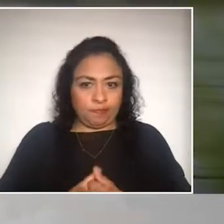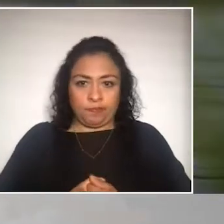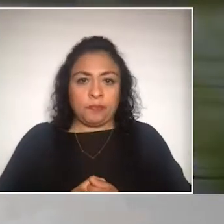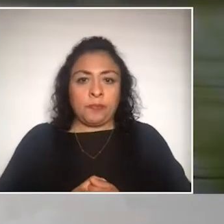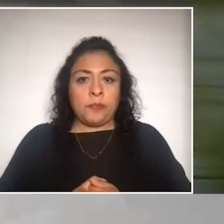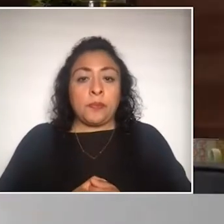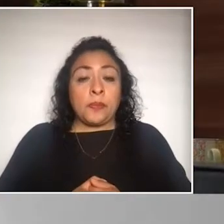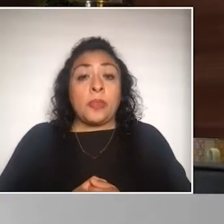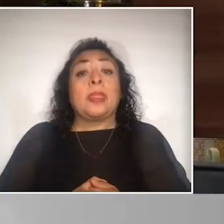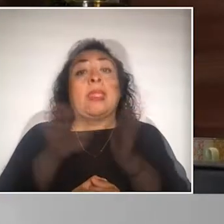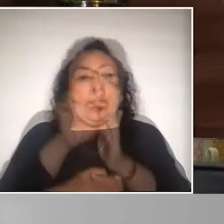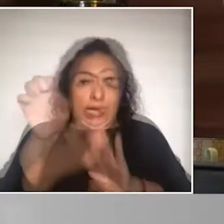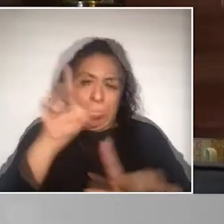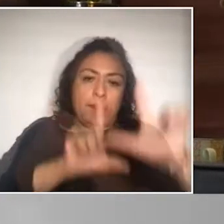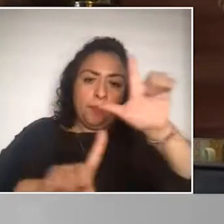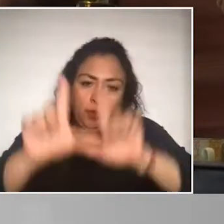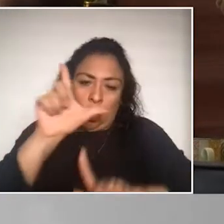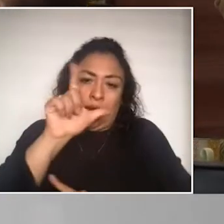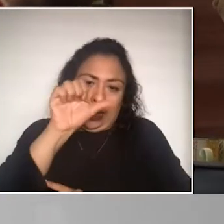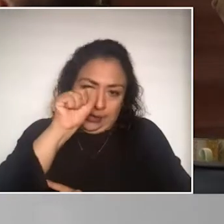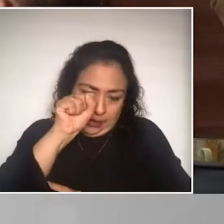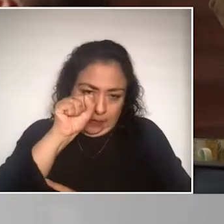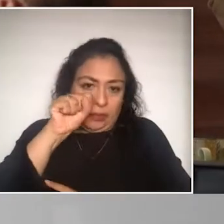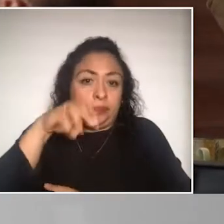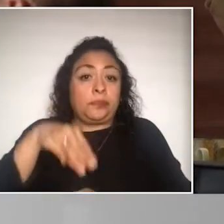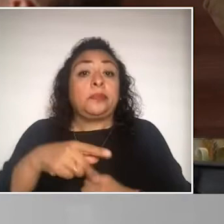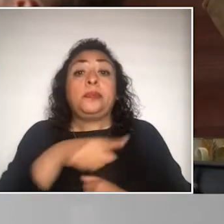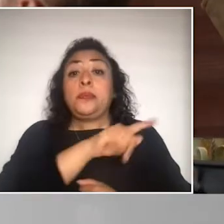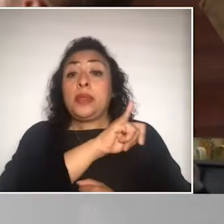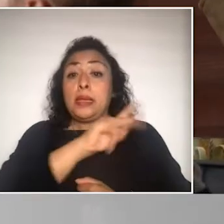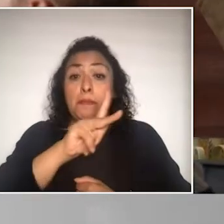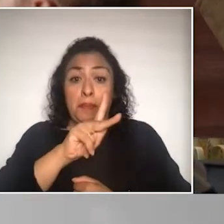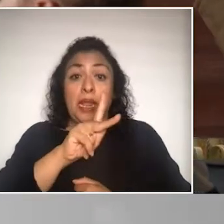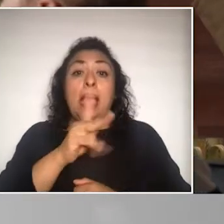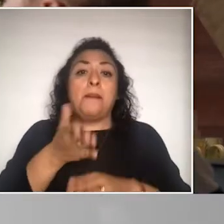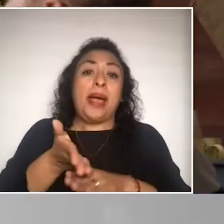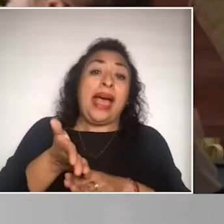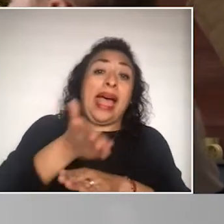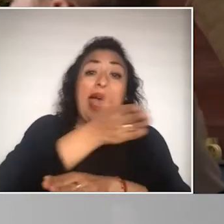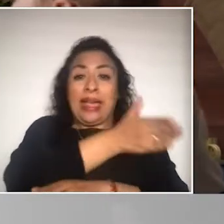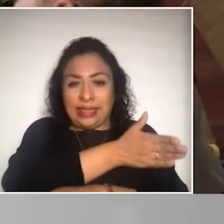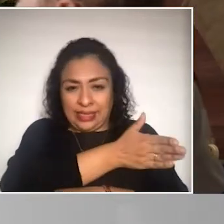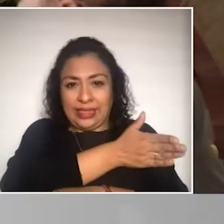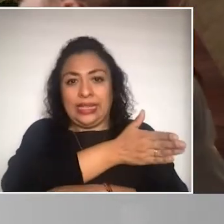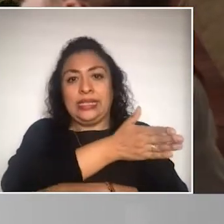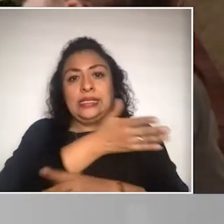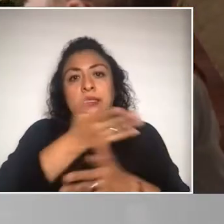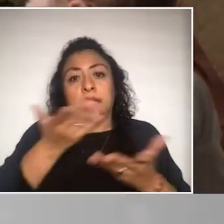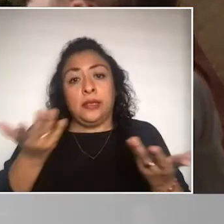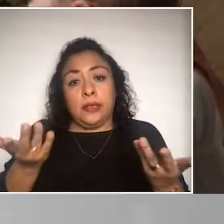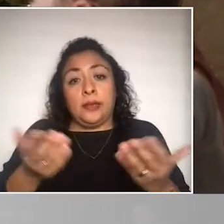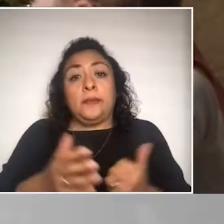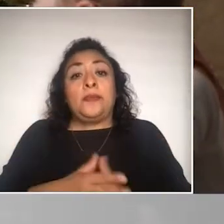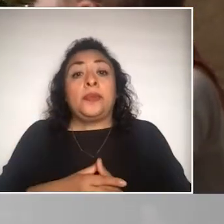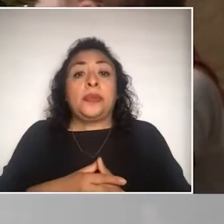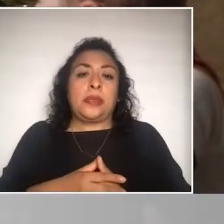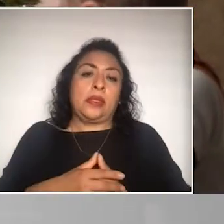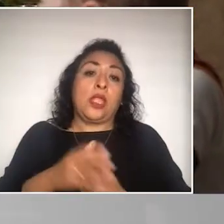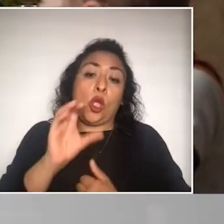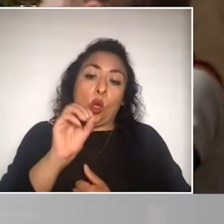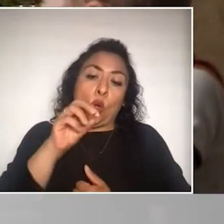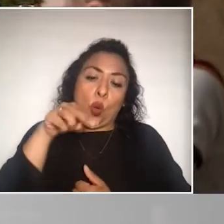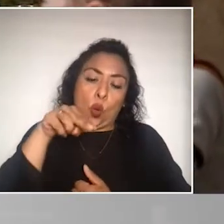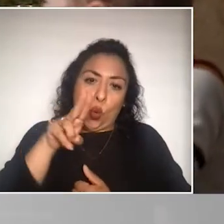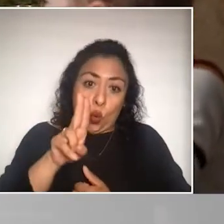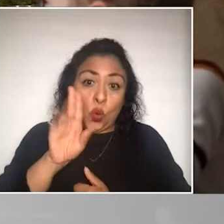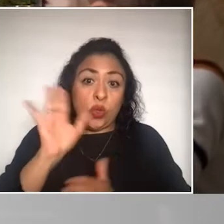es una gran diferencia. El NELIPLEAP, mucho antes de que las Naciones Unidas decretaran